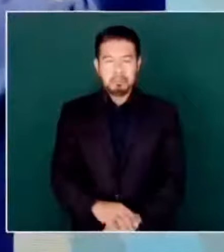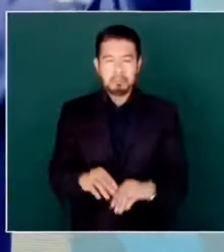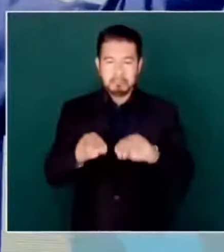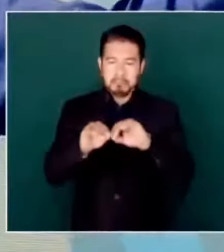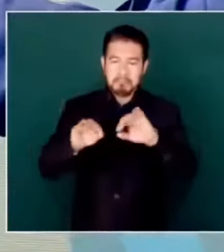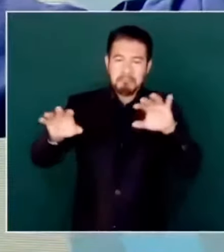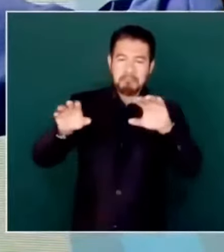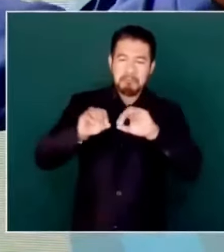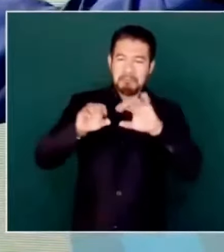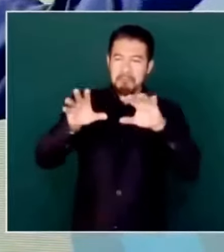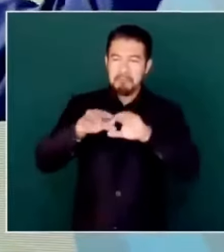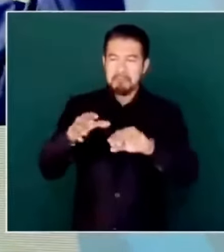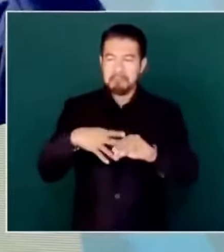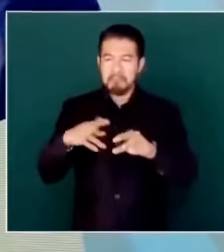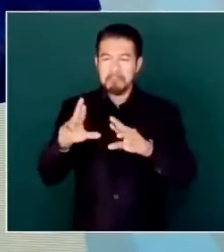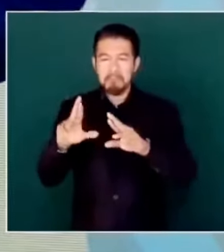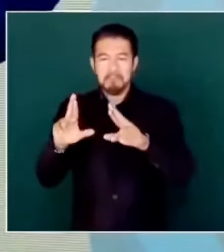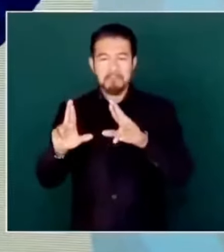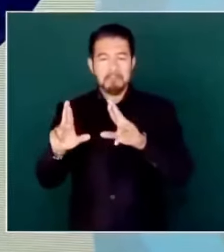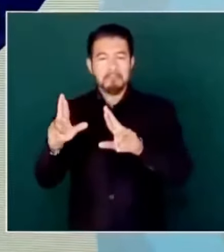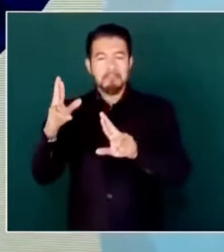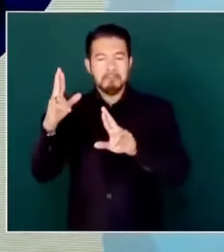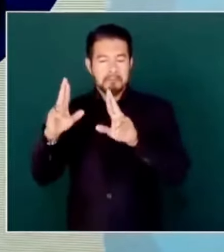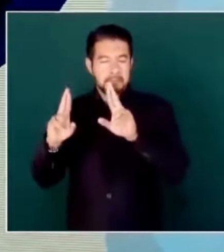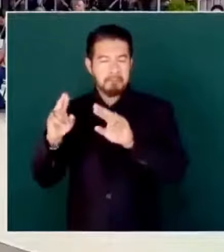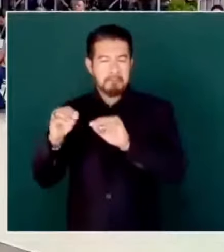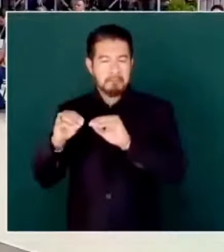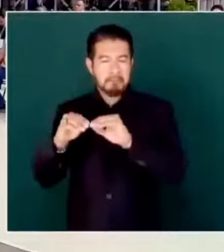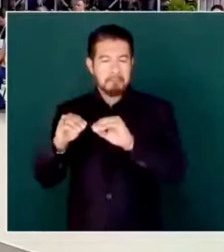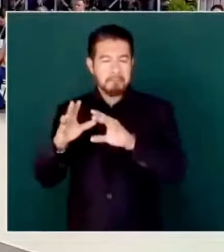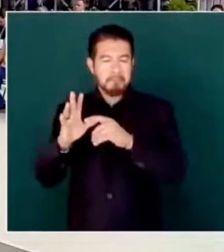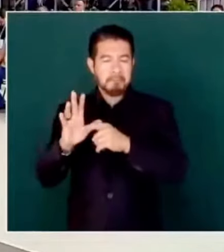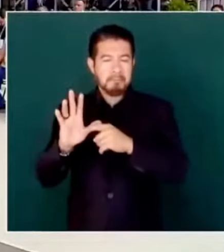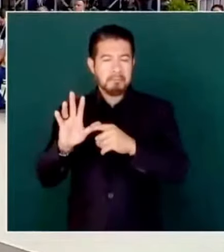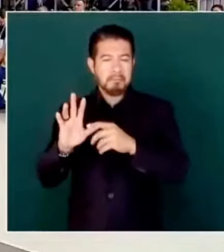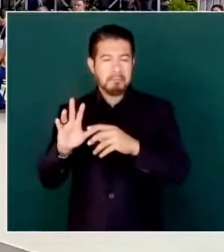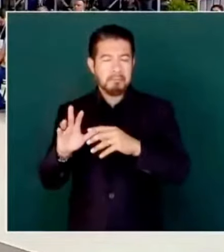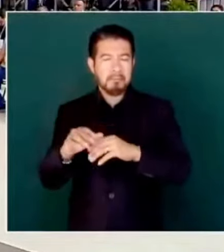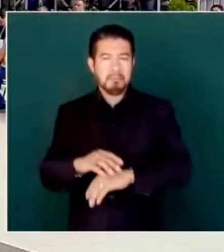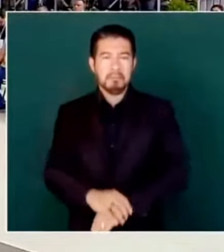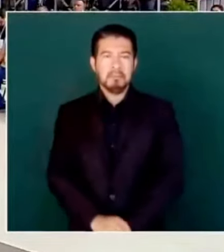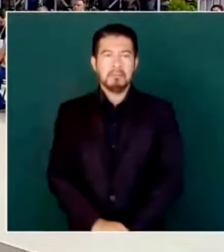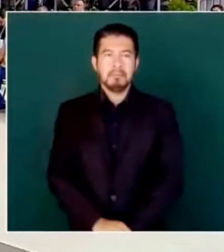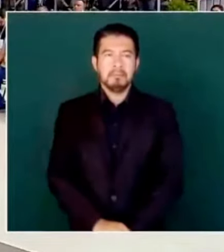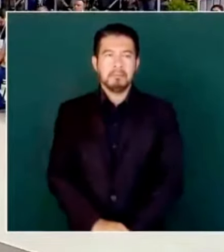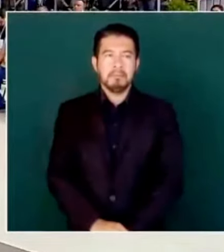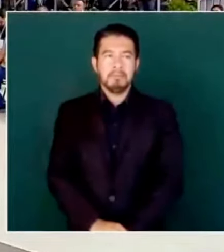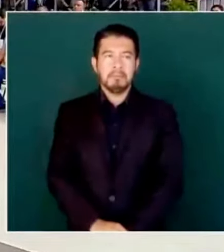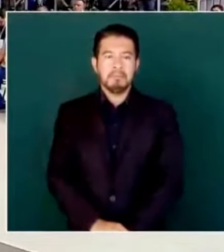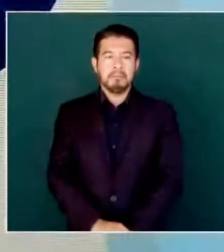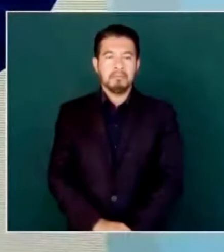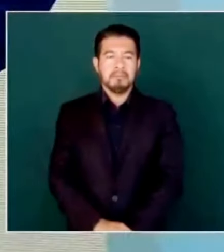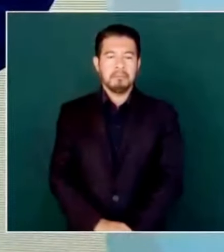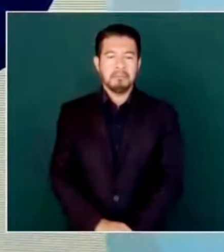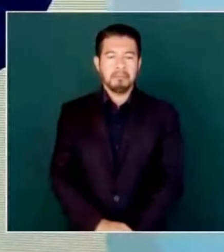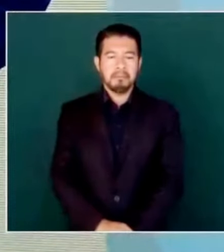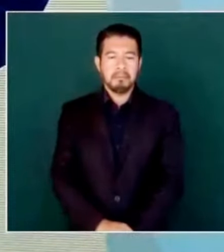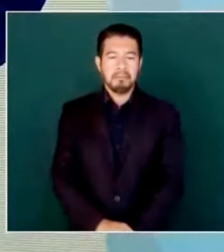de la primavera,